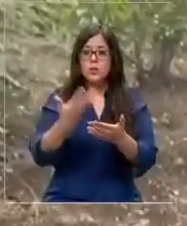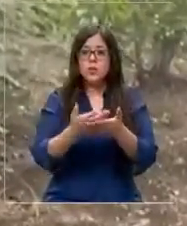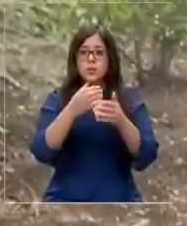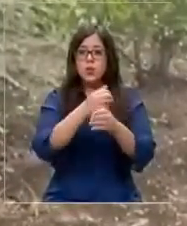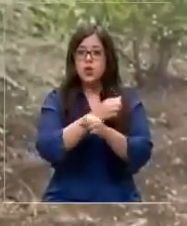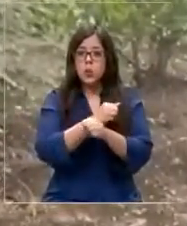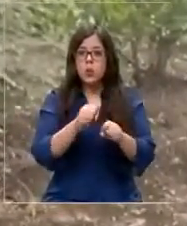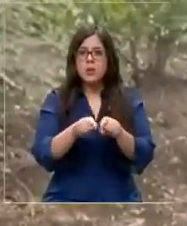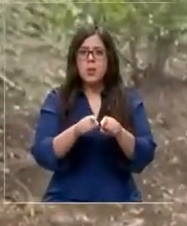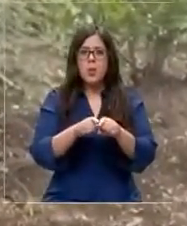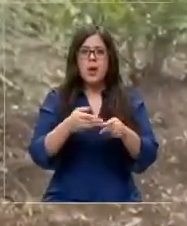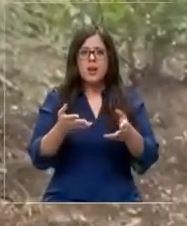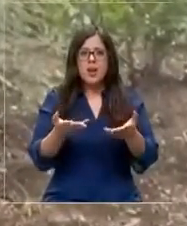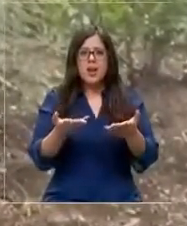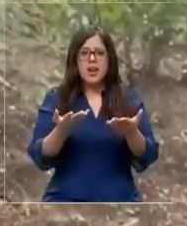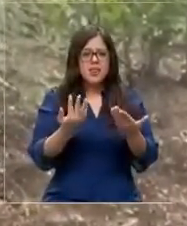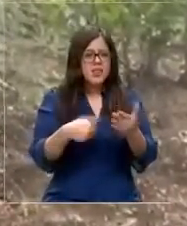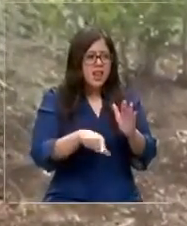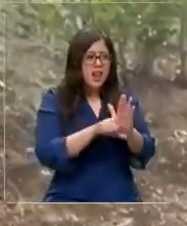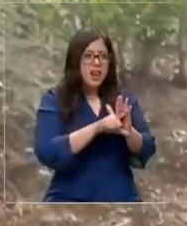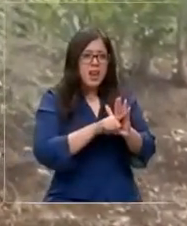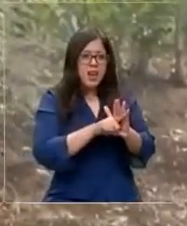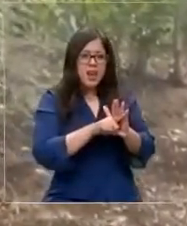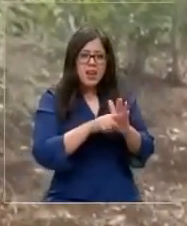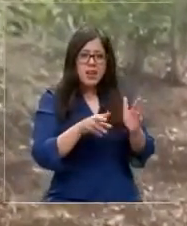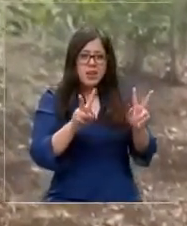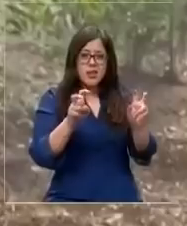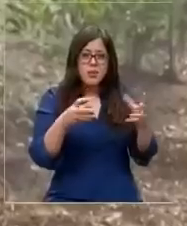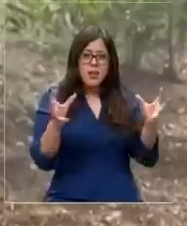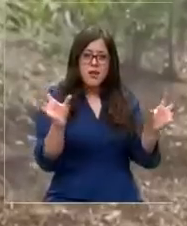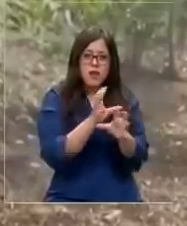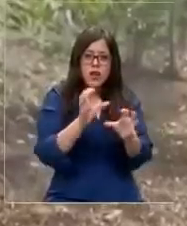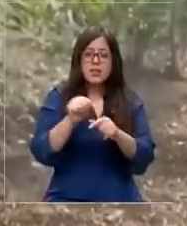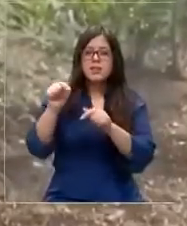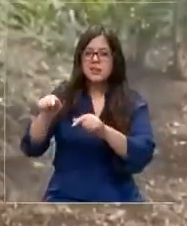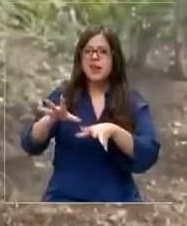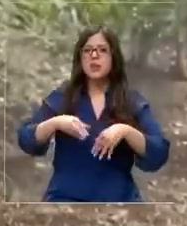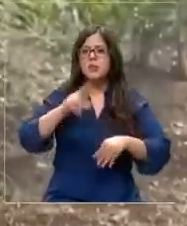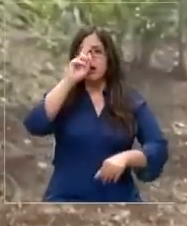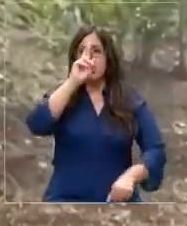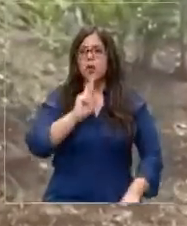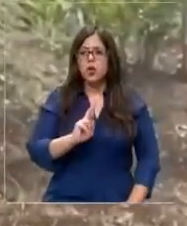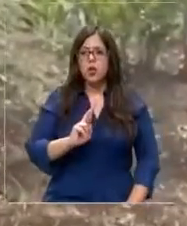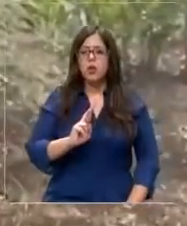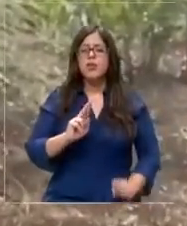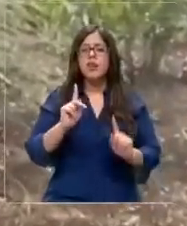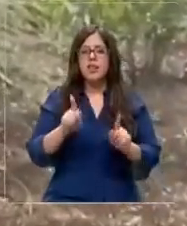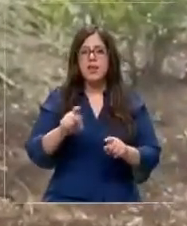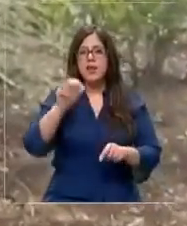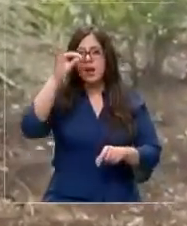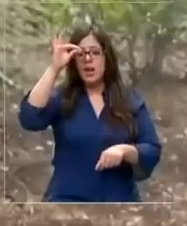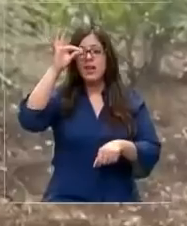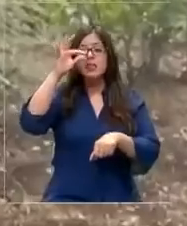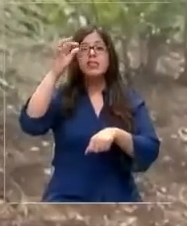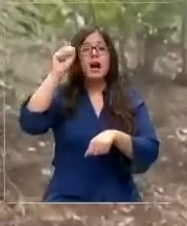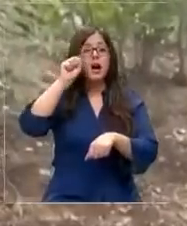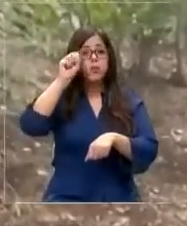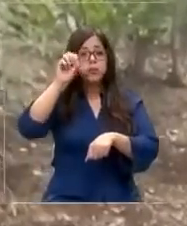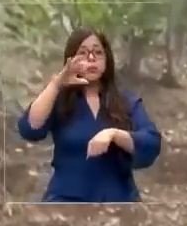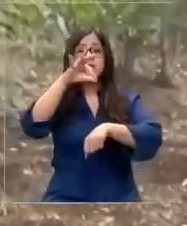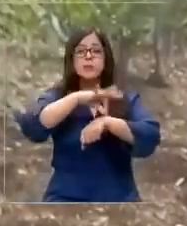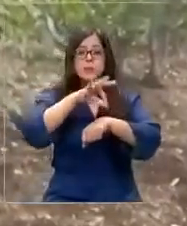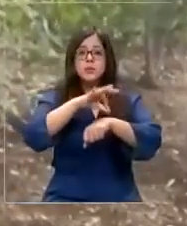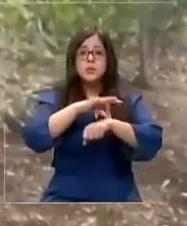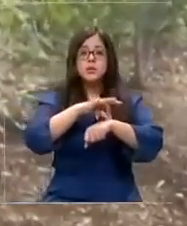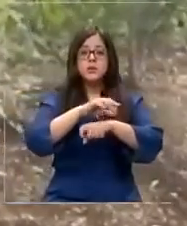podemos legitimar la violencia y será el rol que Iskia Sitches tendrá que cumplir. No puede seguir legitimando